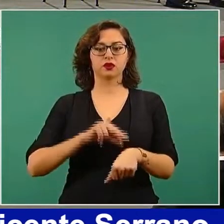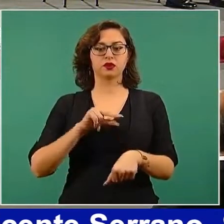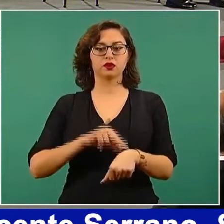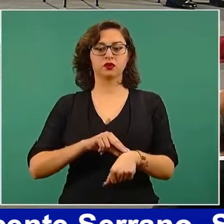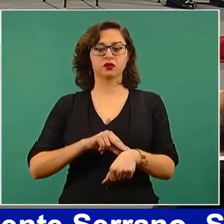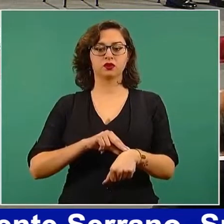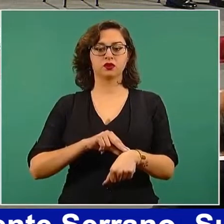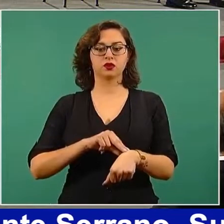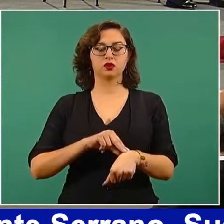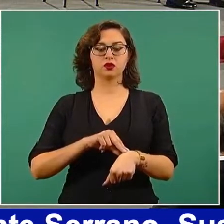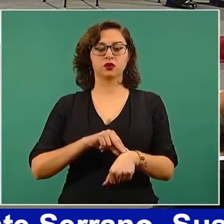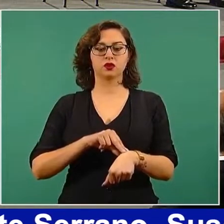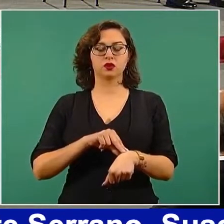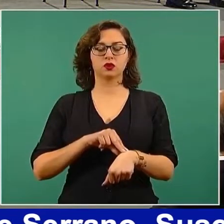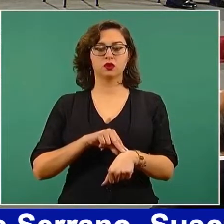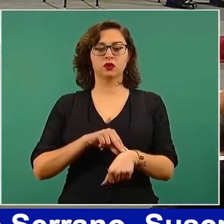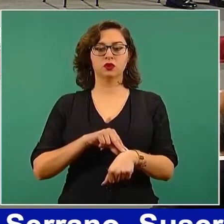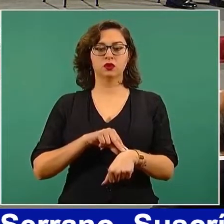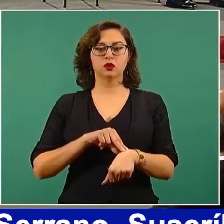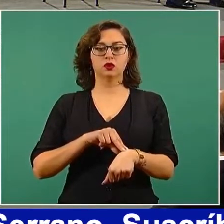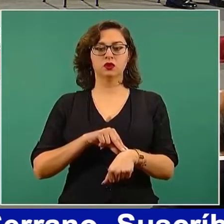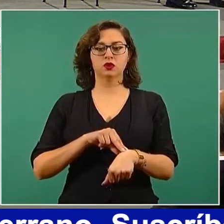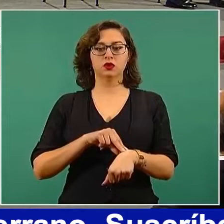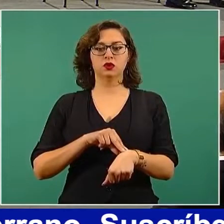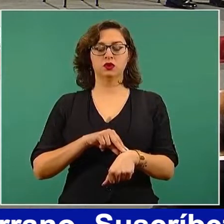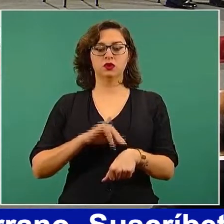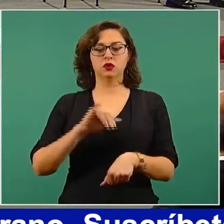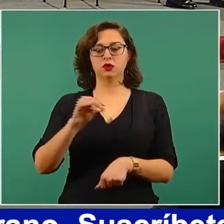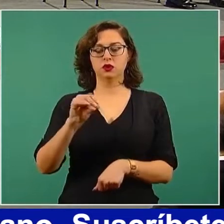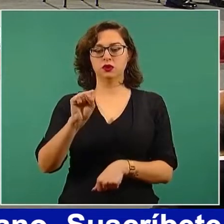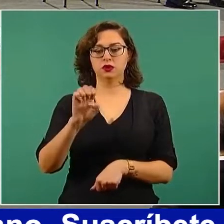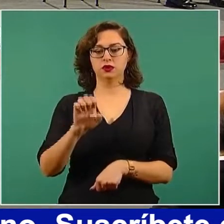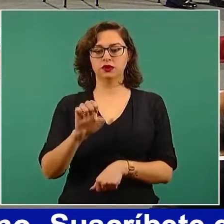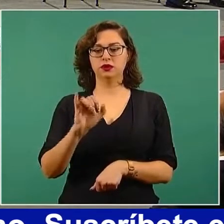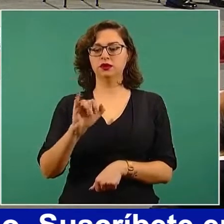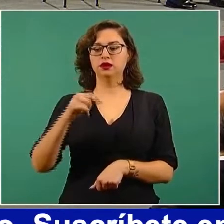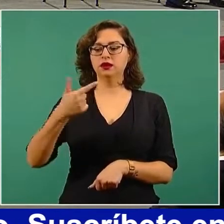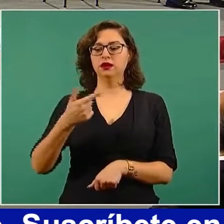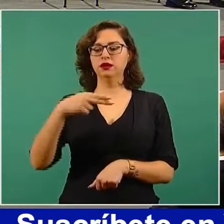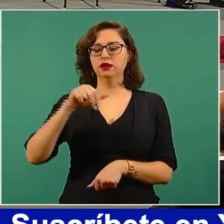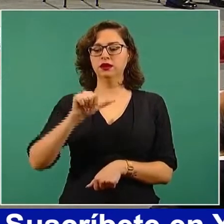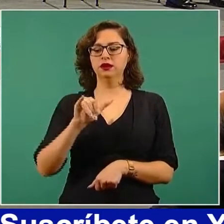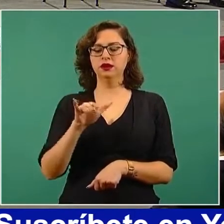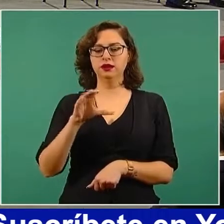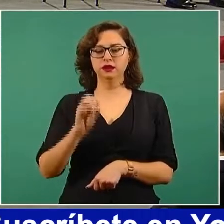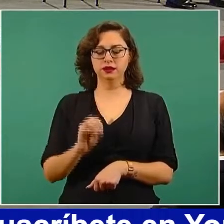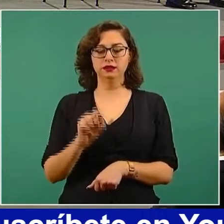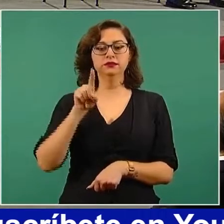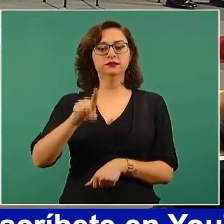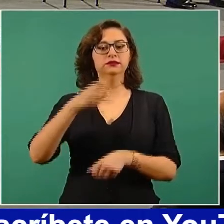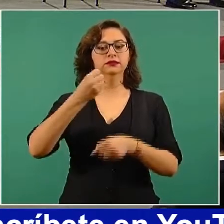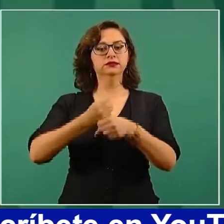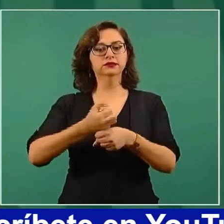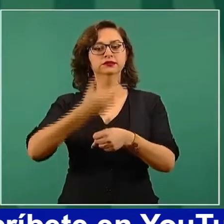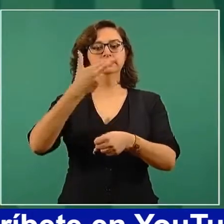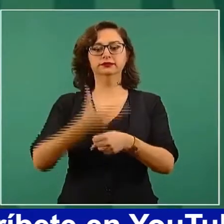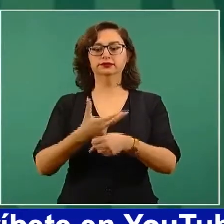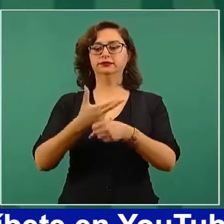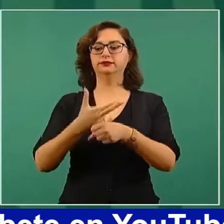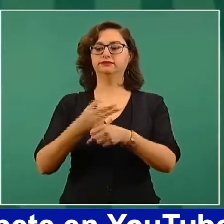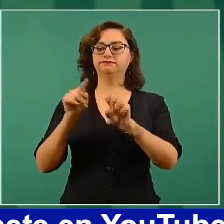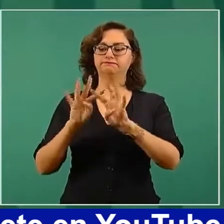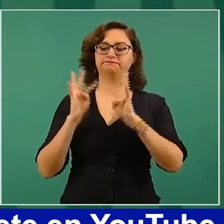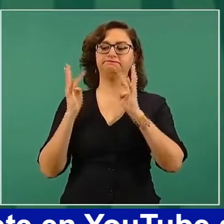José Ignacio Santos Preciado, que es el secretario del Consejo de Salubridad